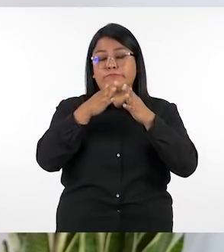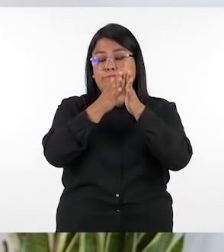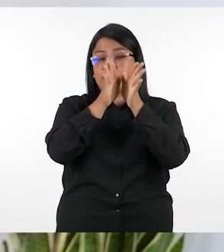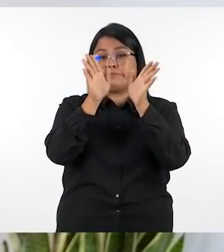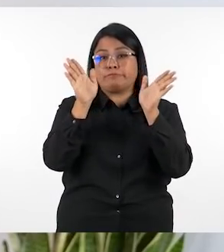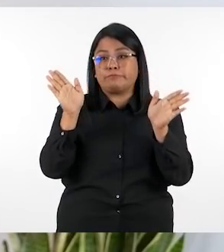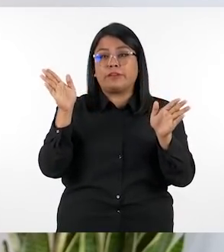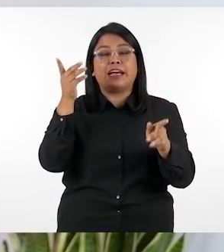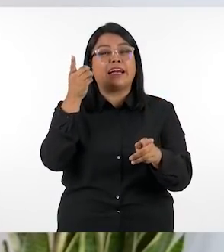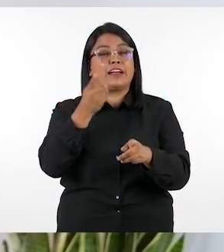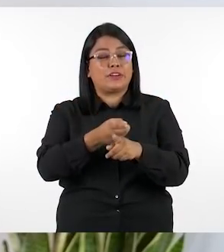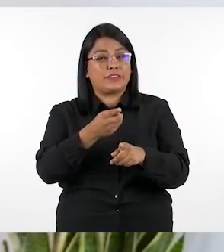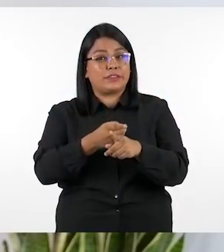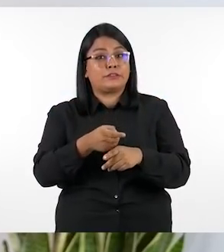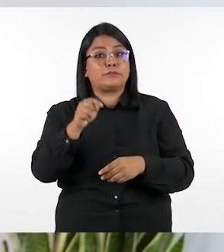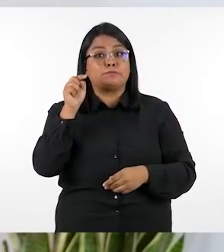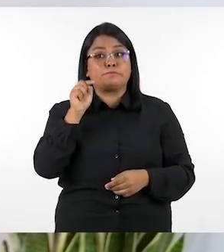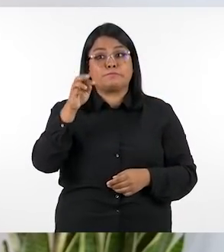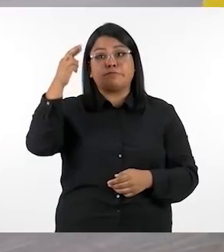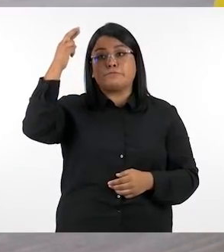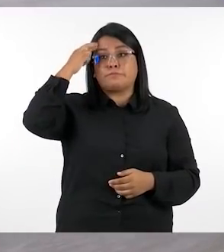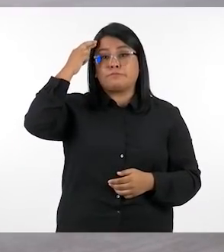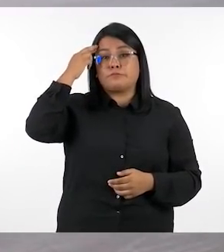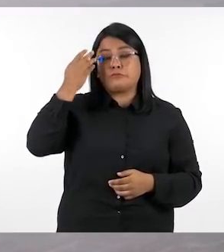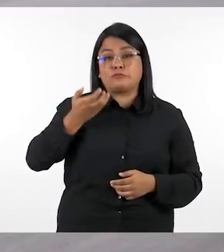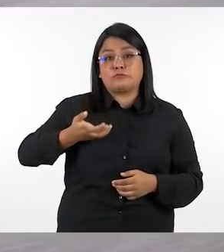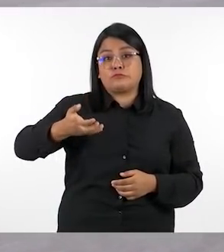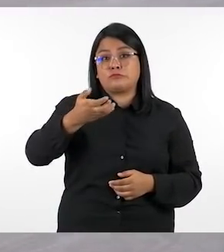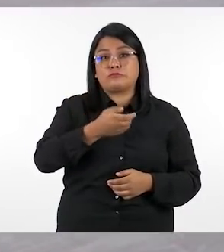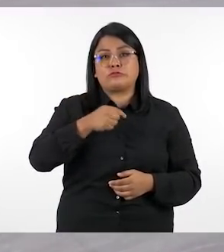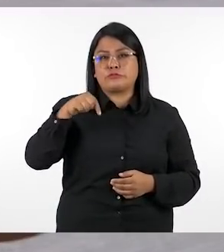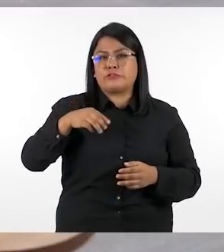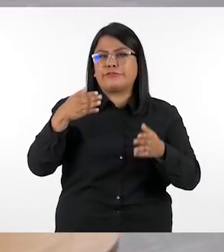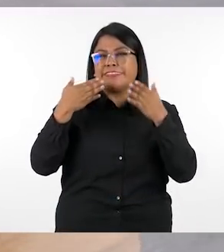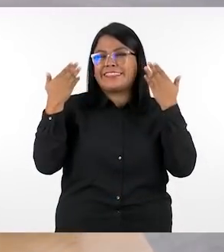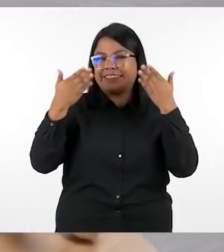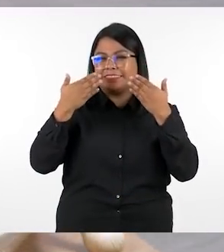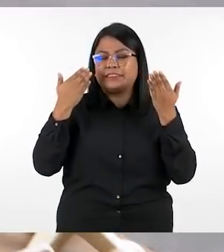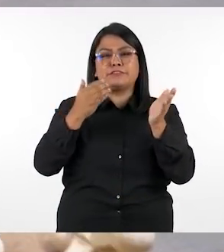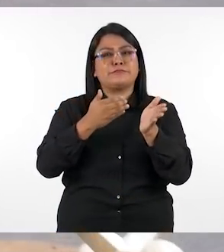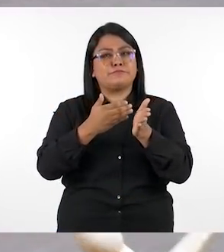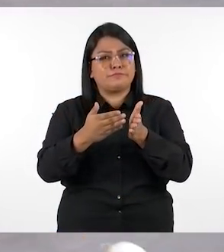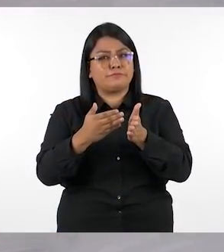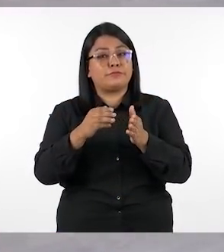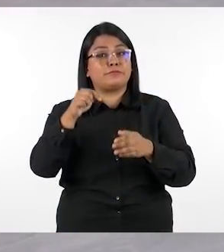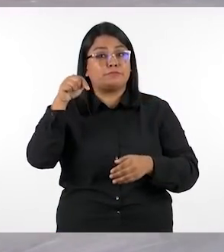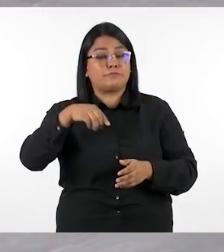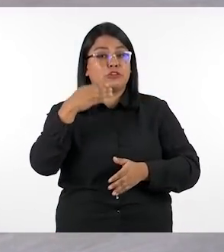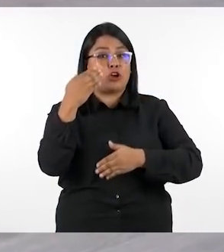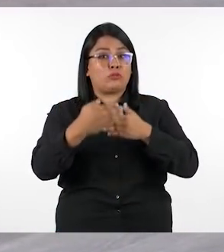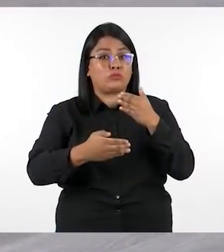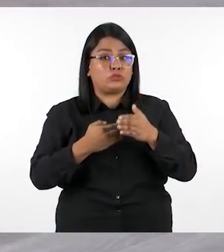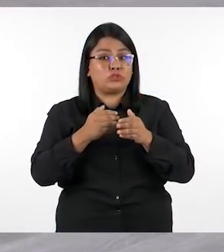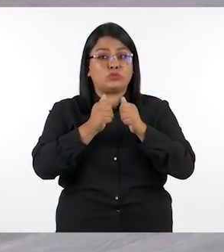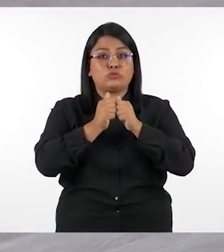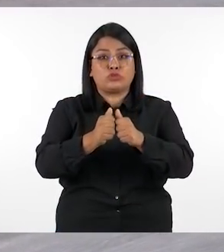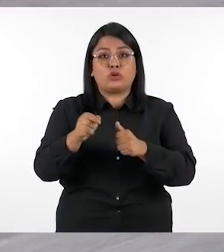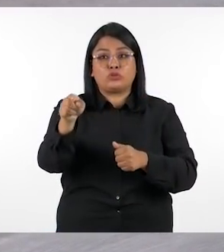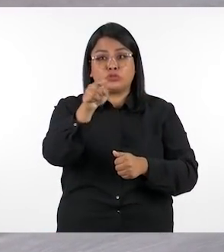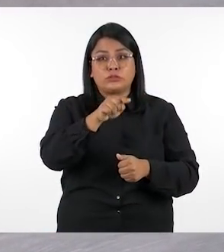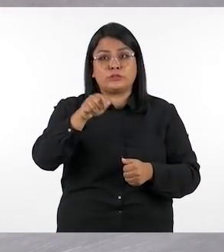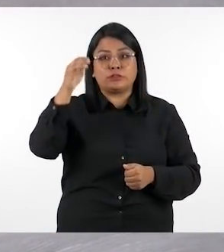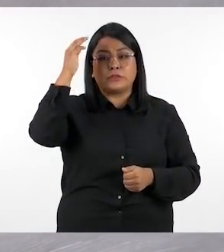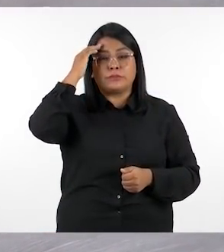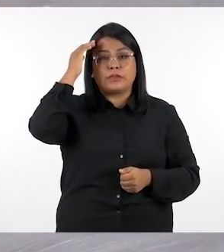sistema educativo nacional justamente esa es la razón por la que estamos acá y estamos muy felices de iniciar todo este